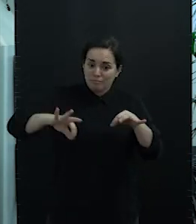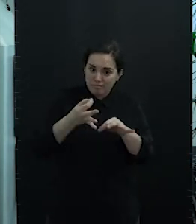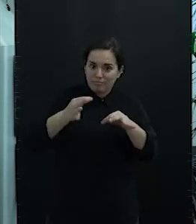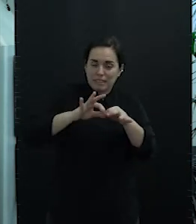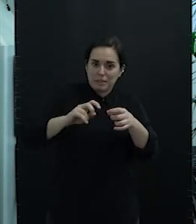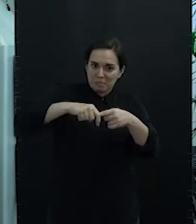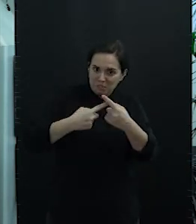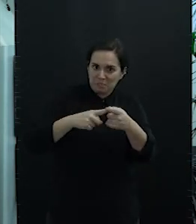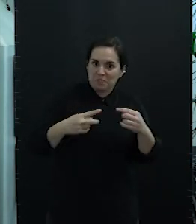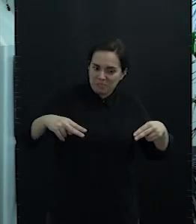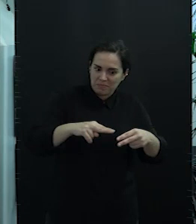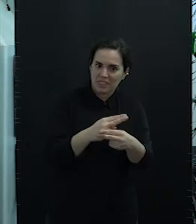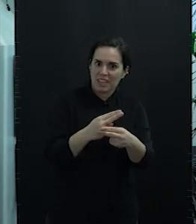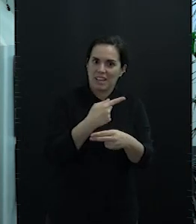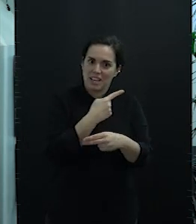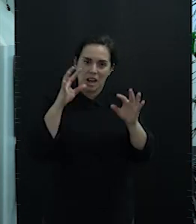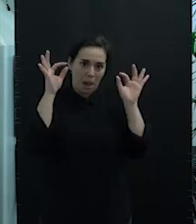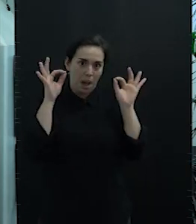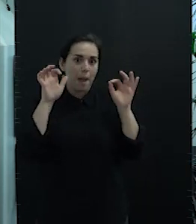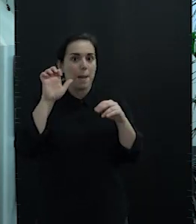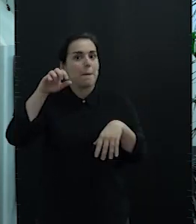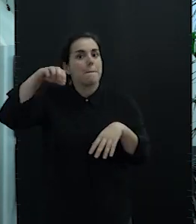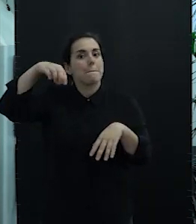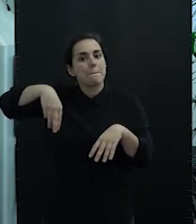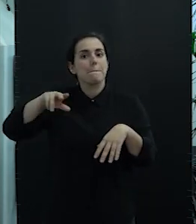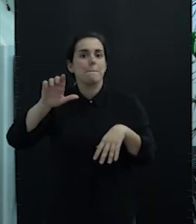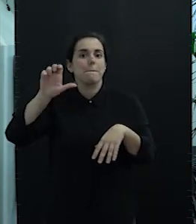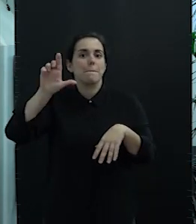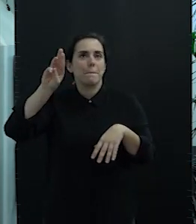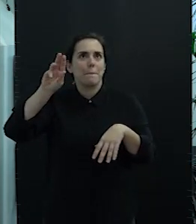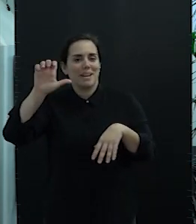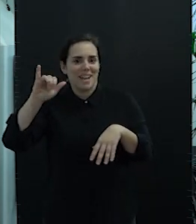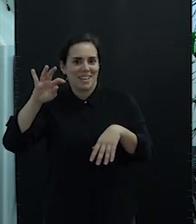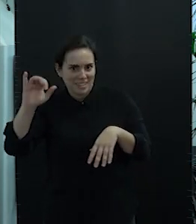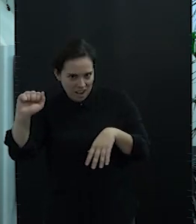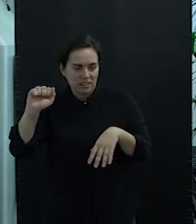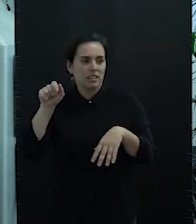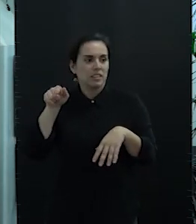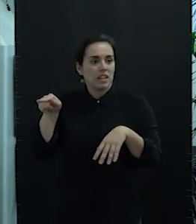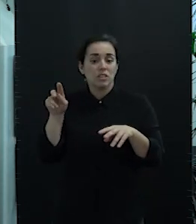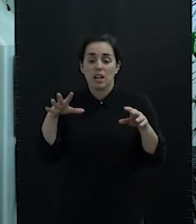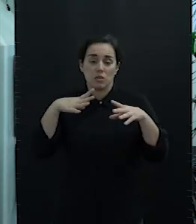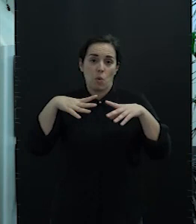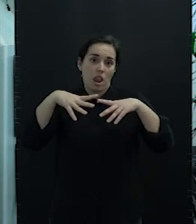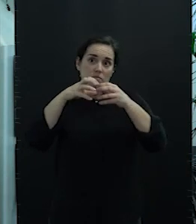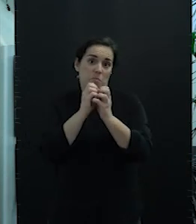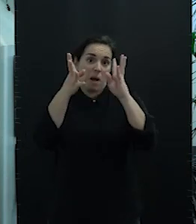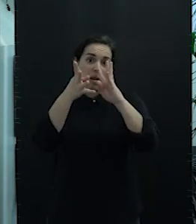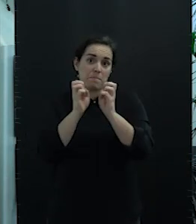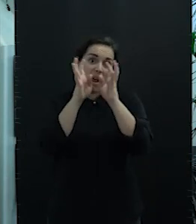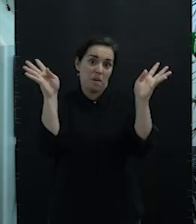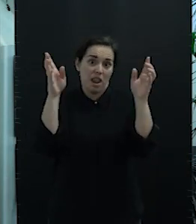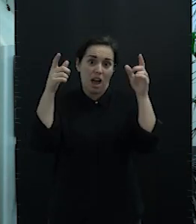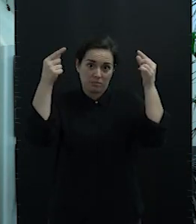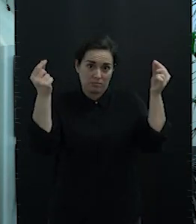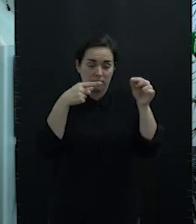como verán la empleita está hecha de palmera dentro de la palmera en